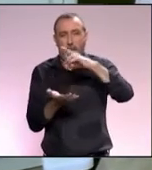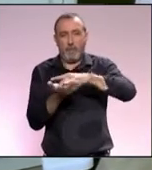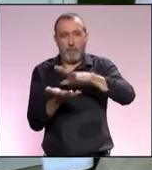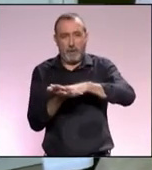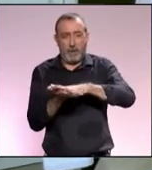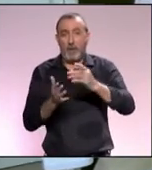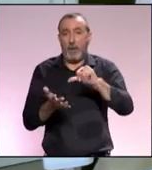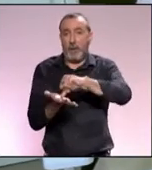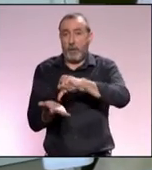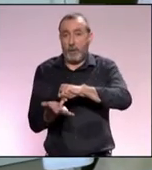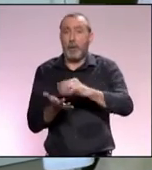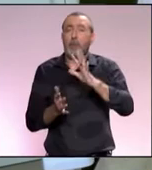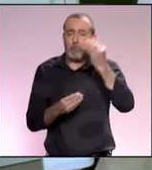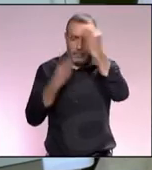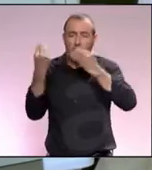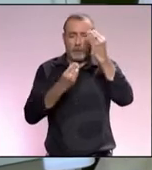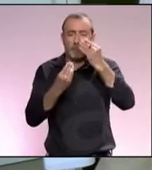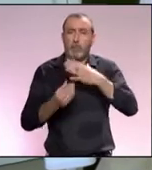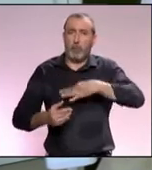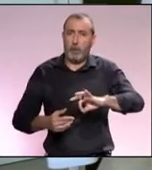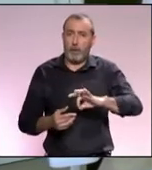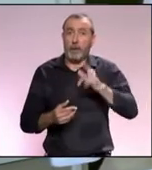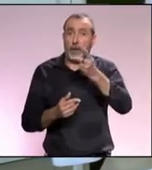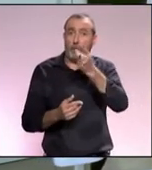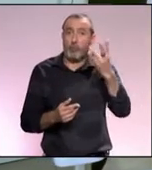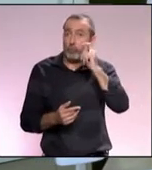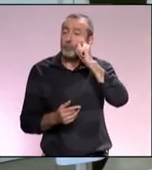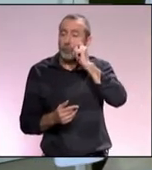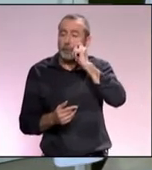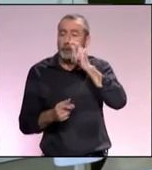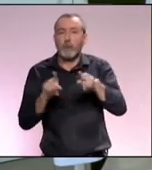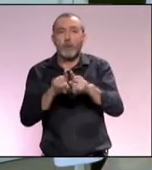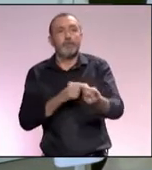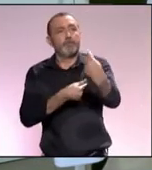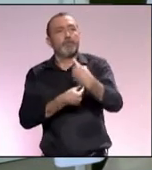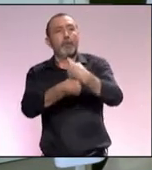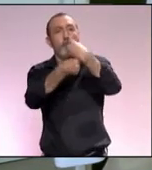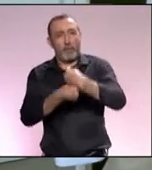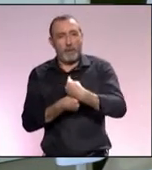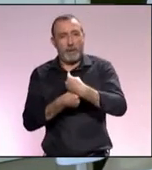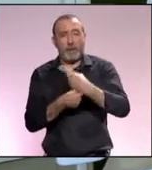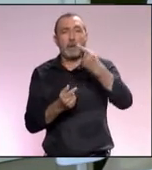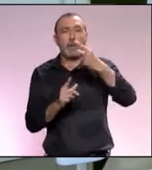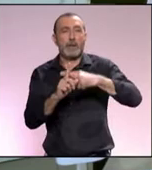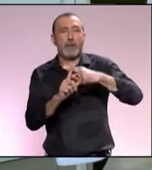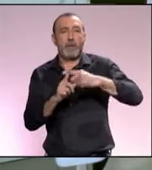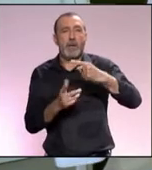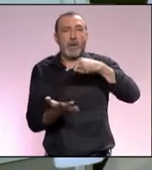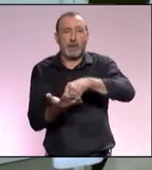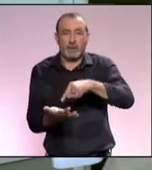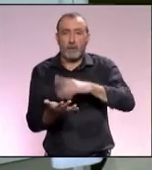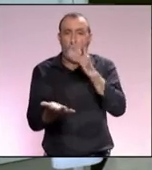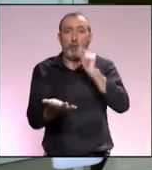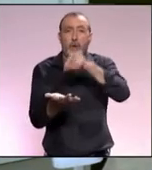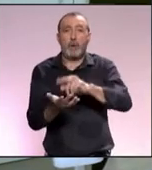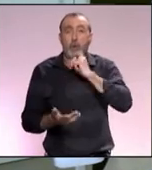Más al contrario, pensamos que muchos de estos turistas nos obligan, su nivel de exigencia respecto al destino y la